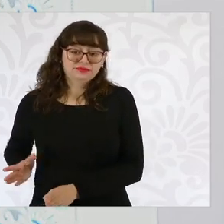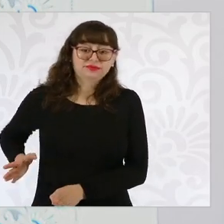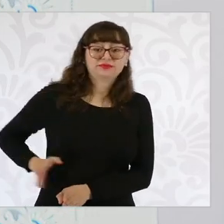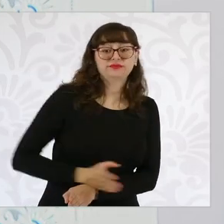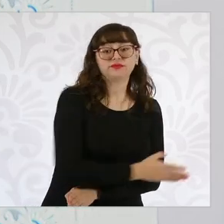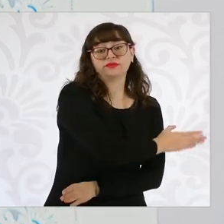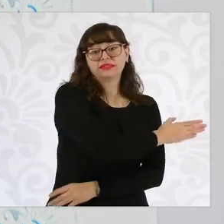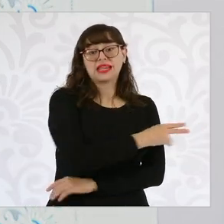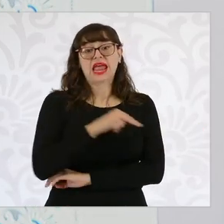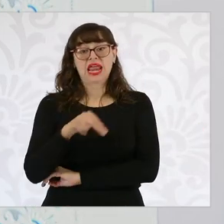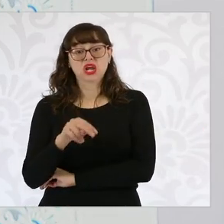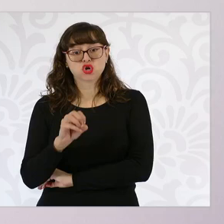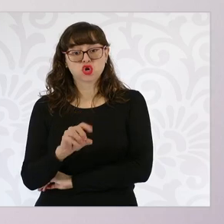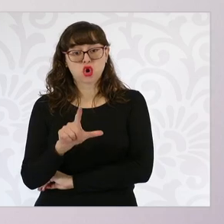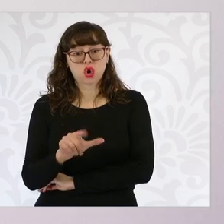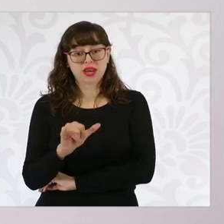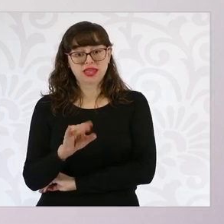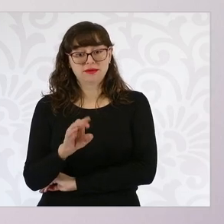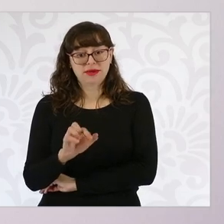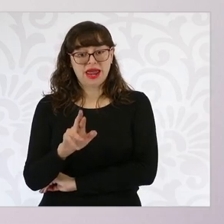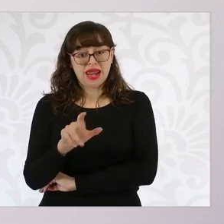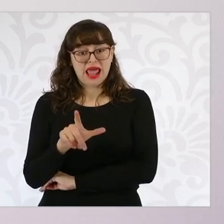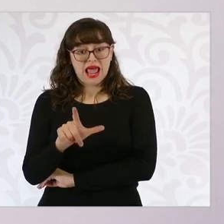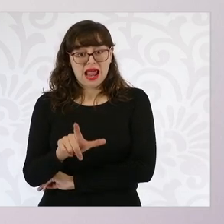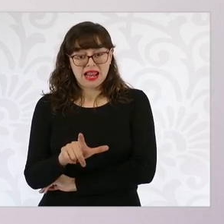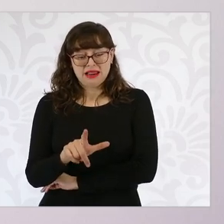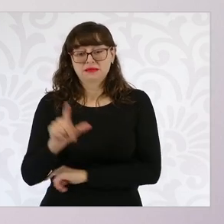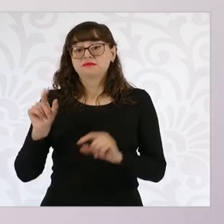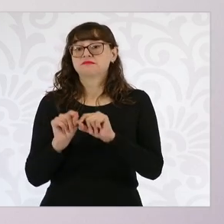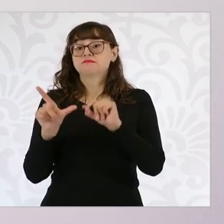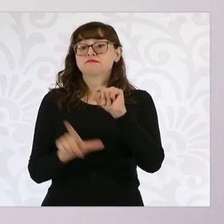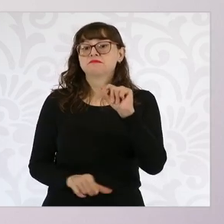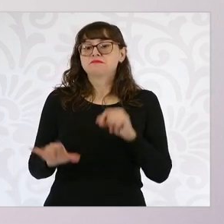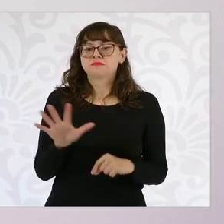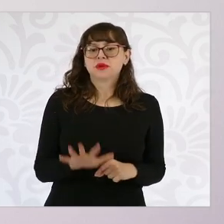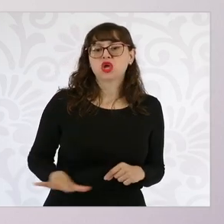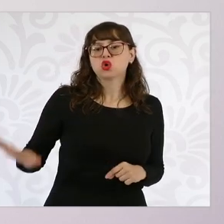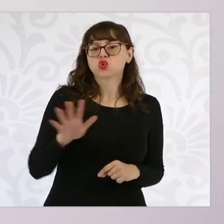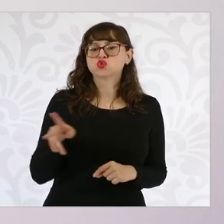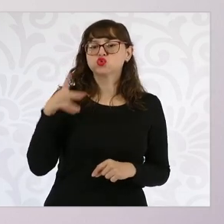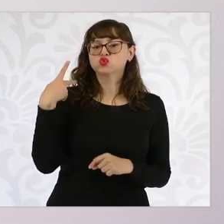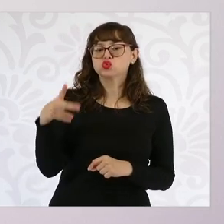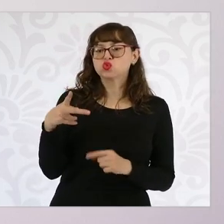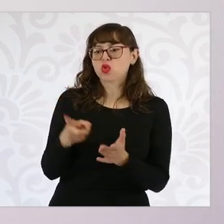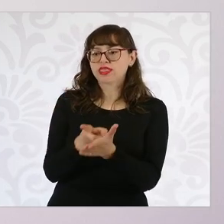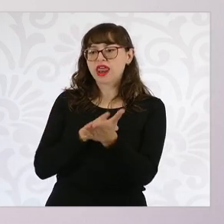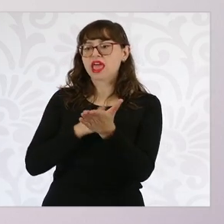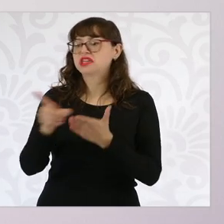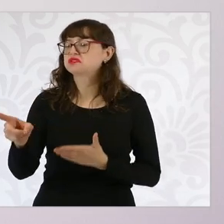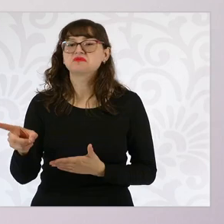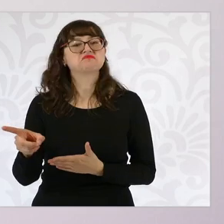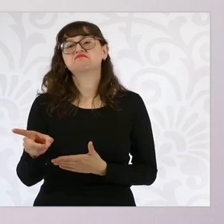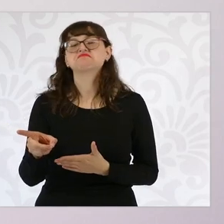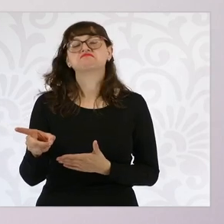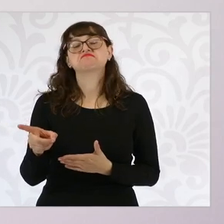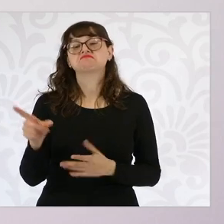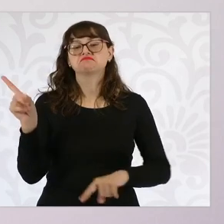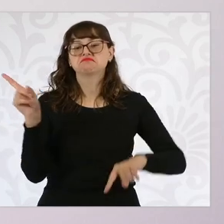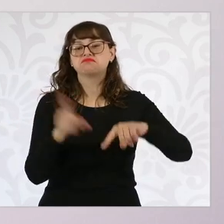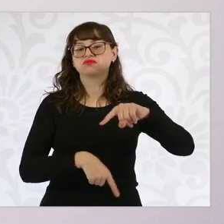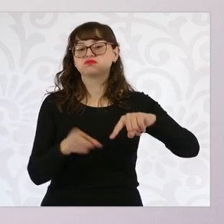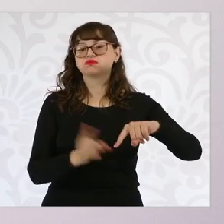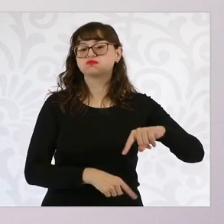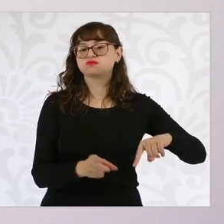lo que eran derechos del pueblo de México, los convirtieron en mercancías y en privilegios.